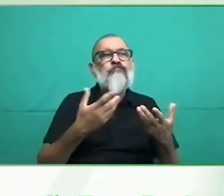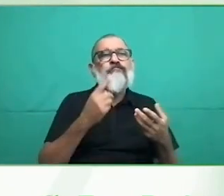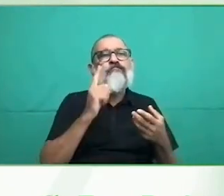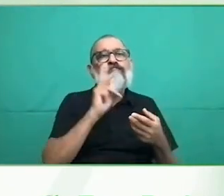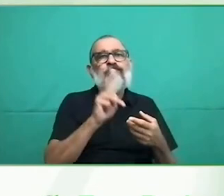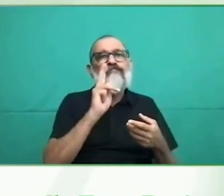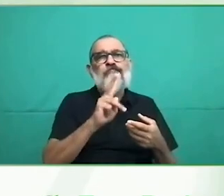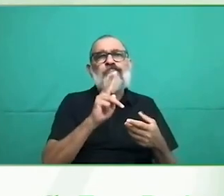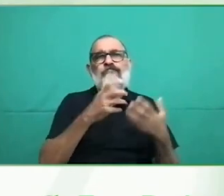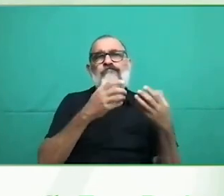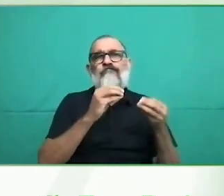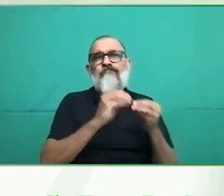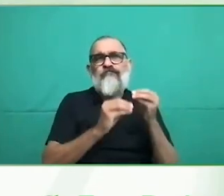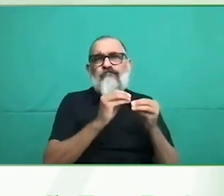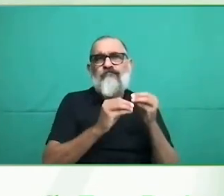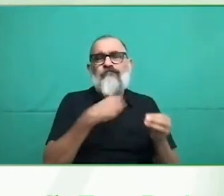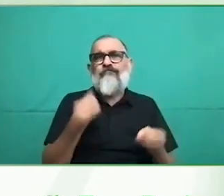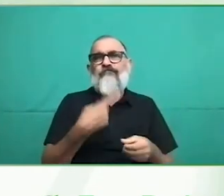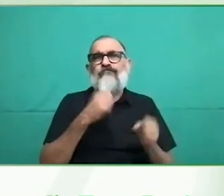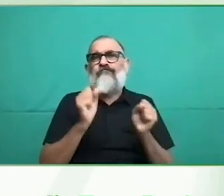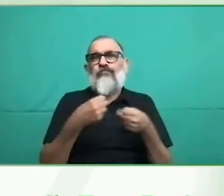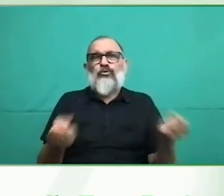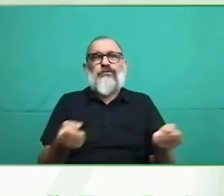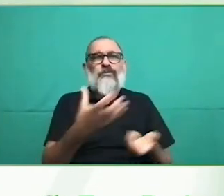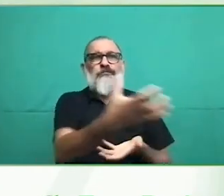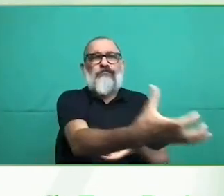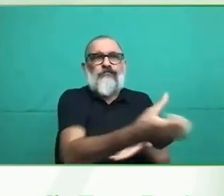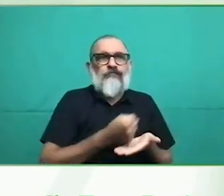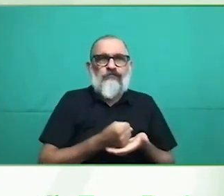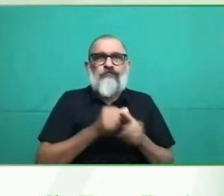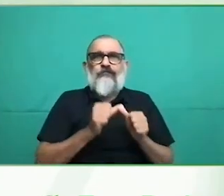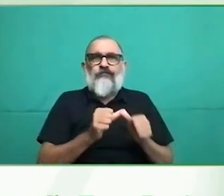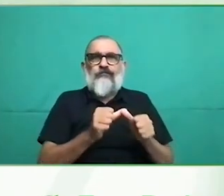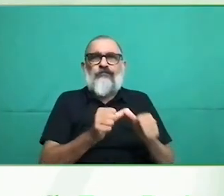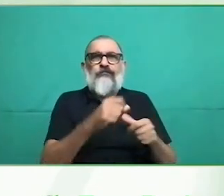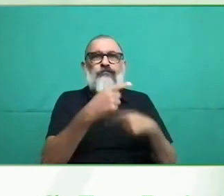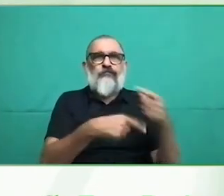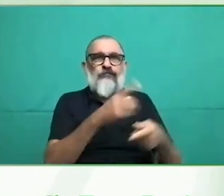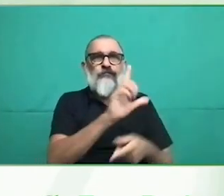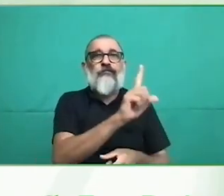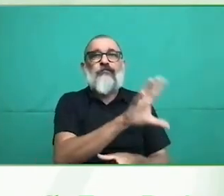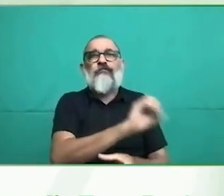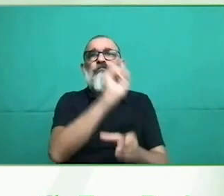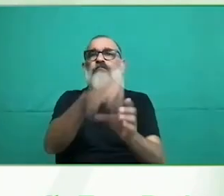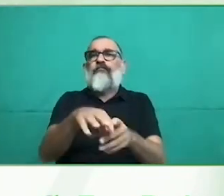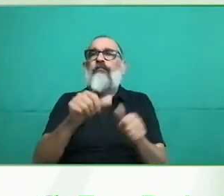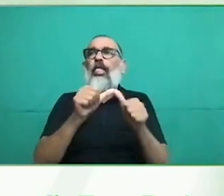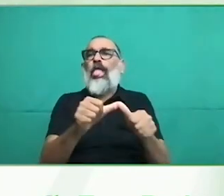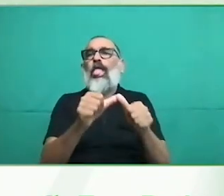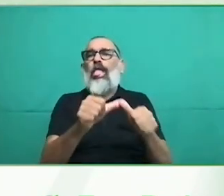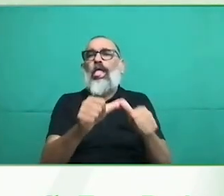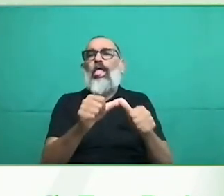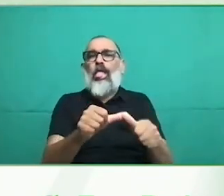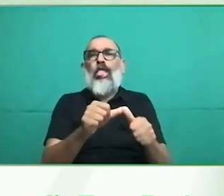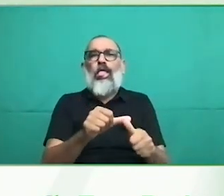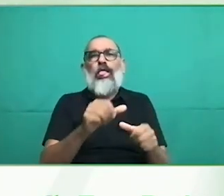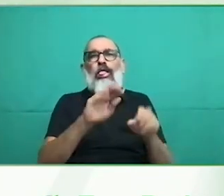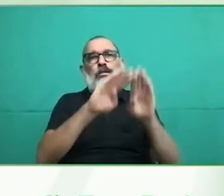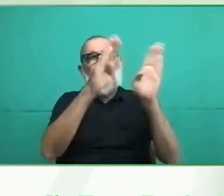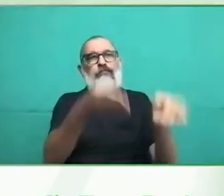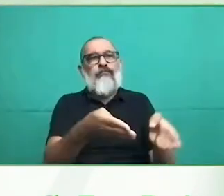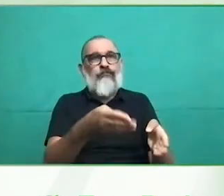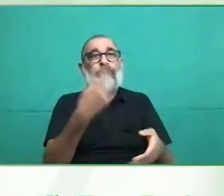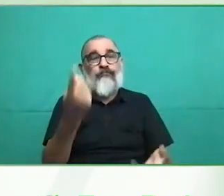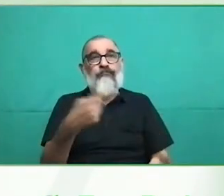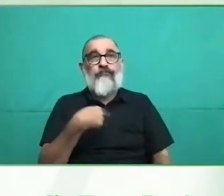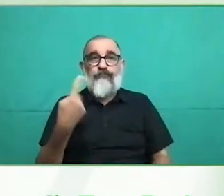lineamientos del trabajo que tiene el INAVIF es el proyecto de vida independiente. Pueden pasar